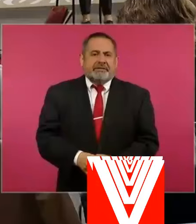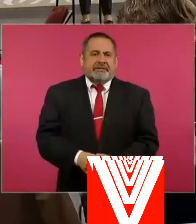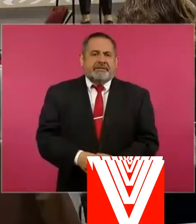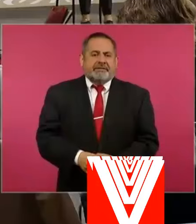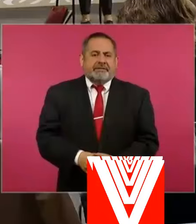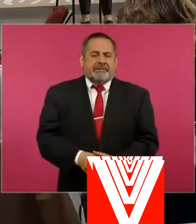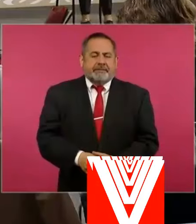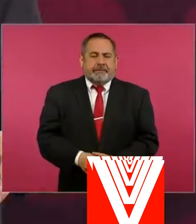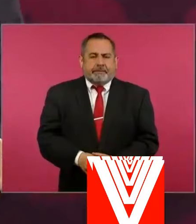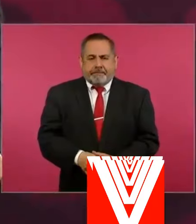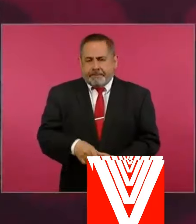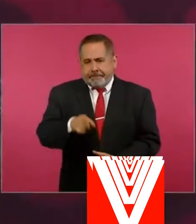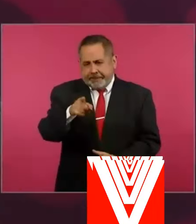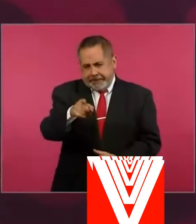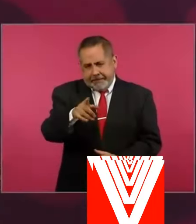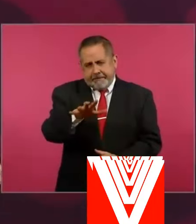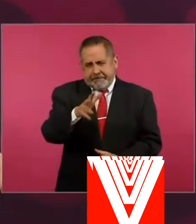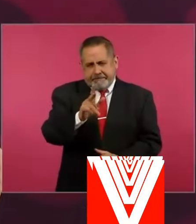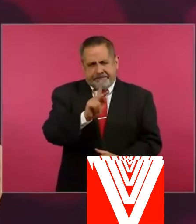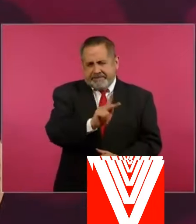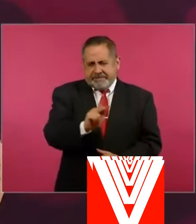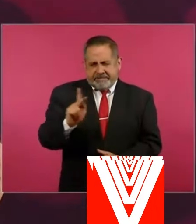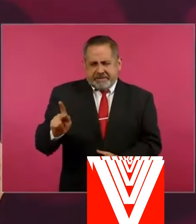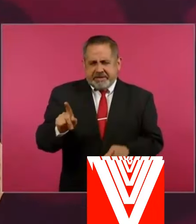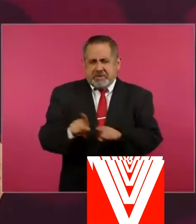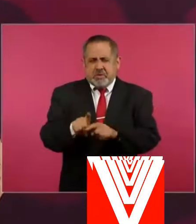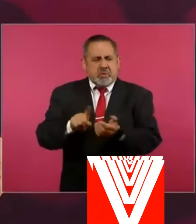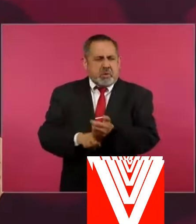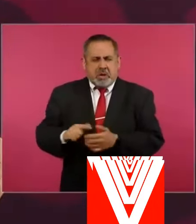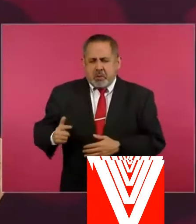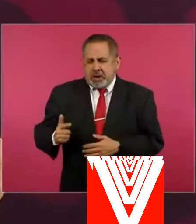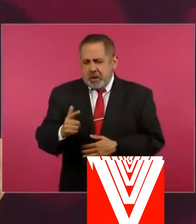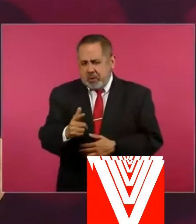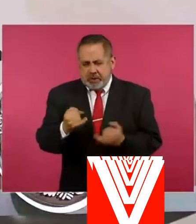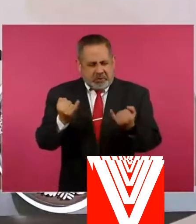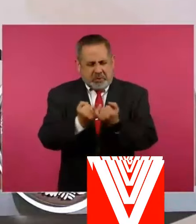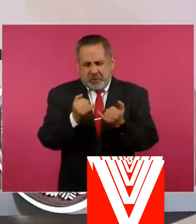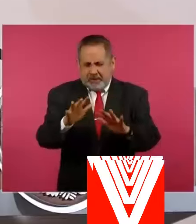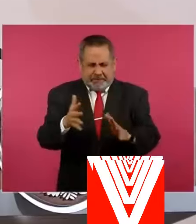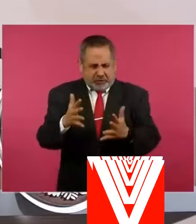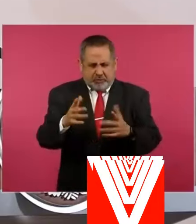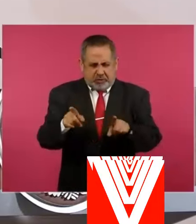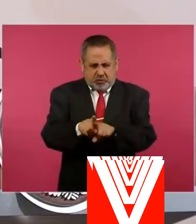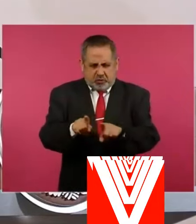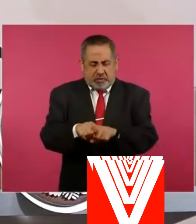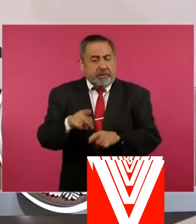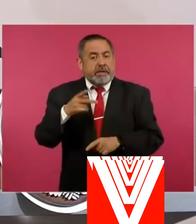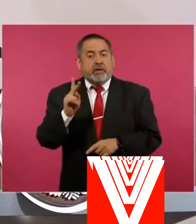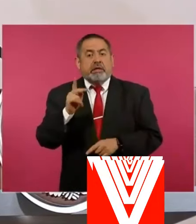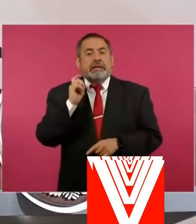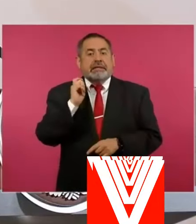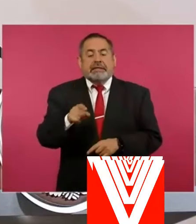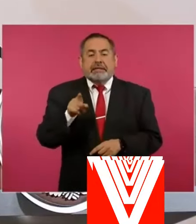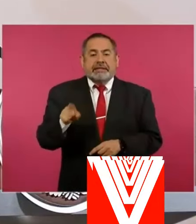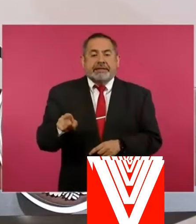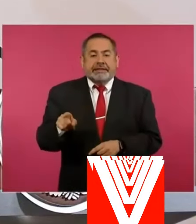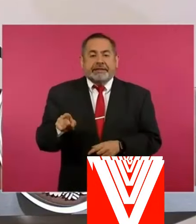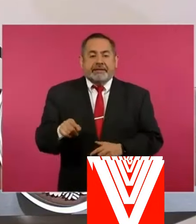parecido a lo de Guanajuato, nada más que